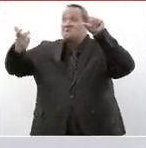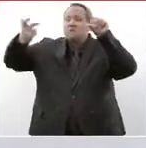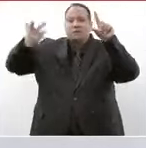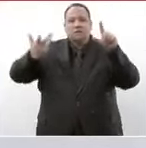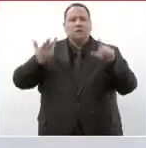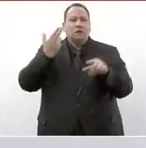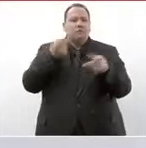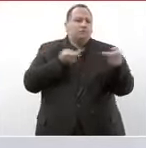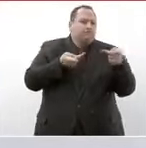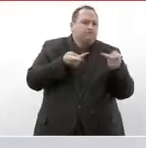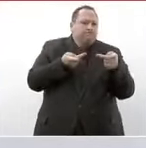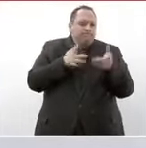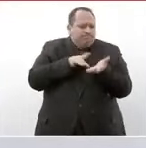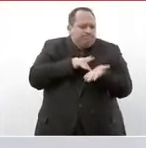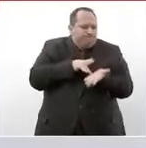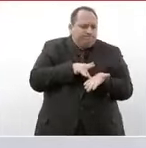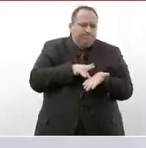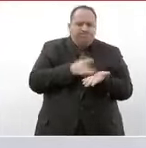ese plan